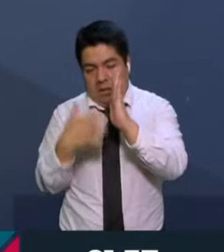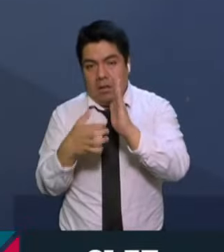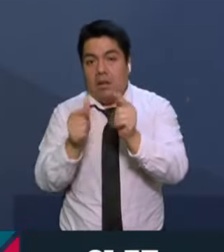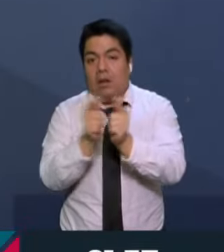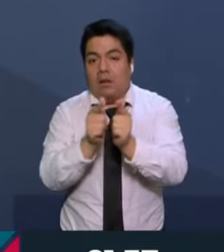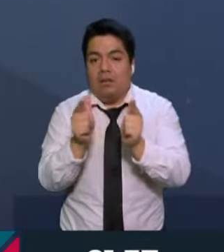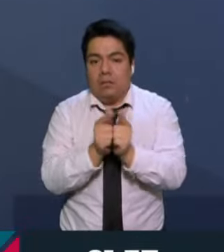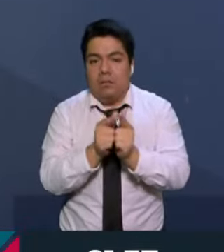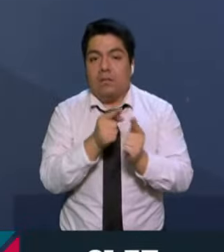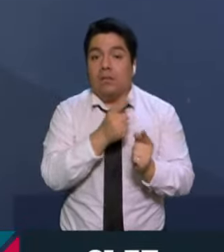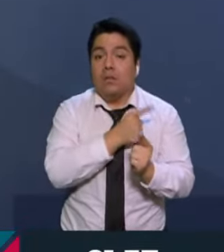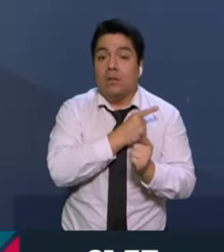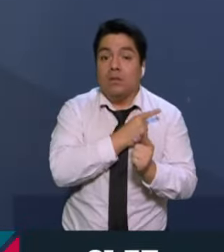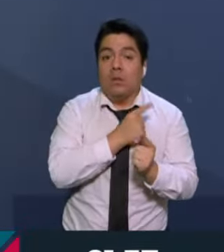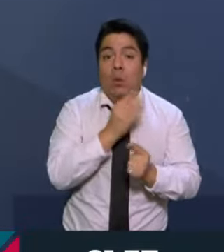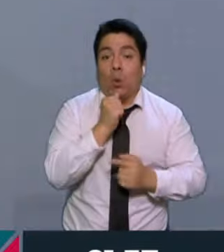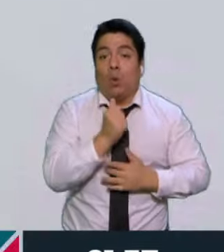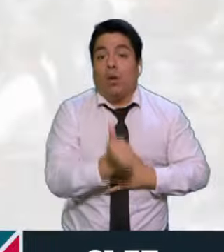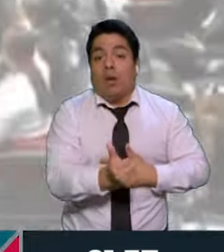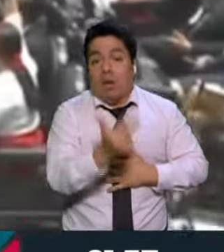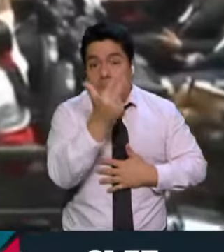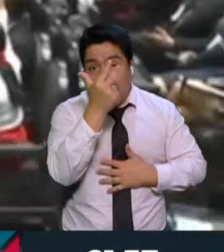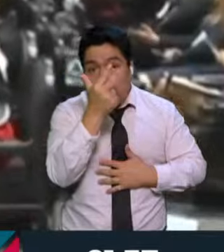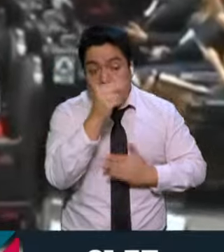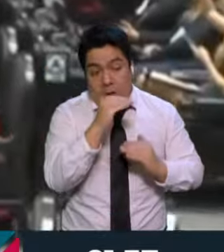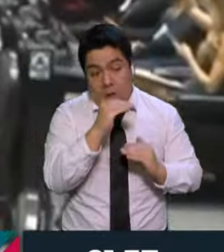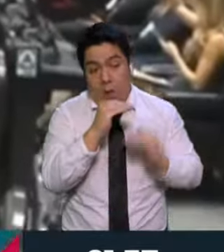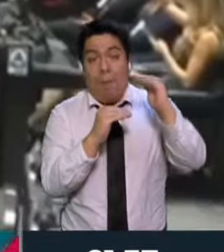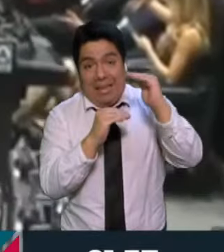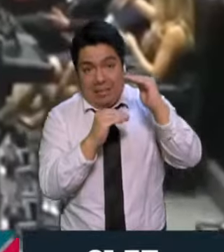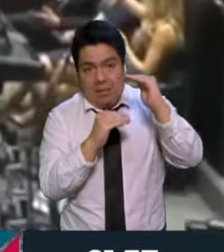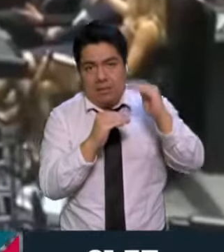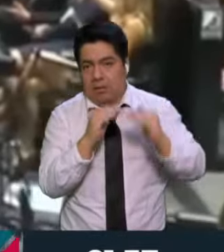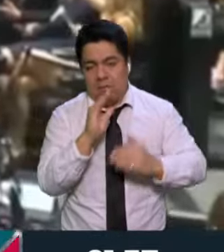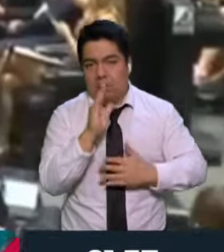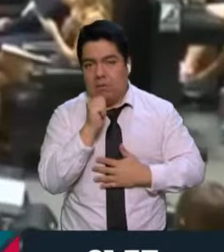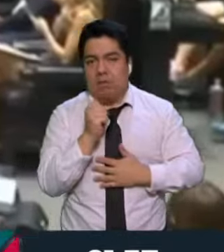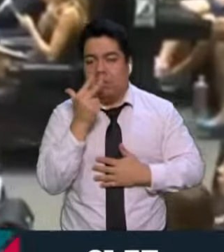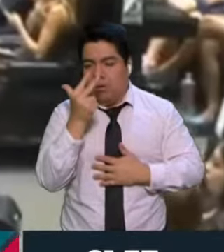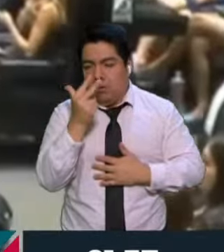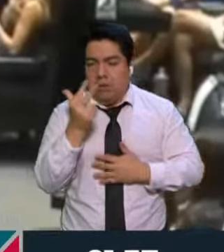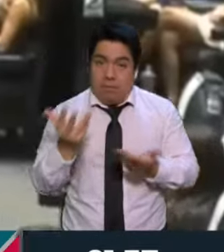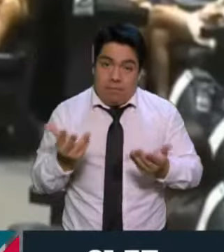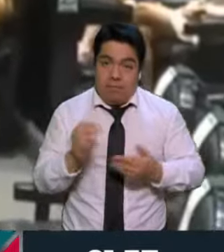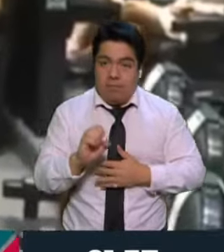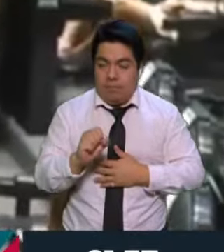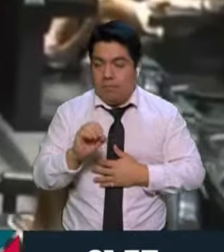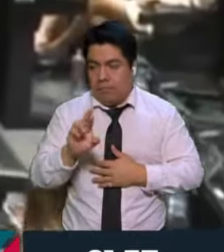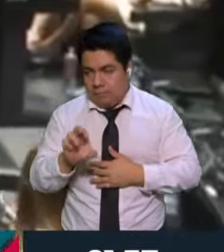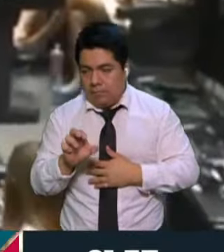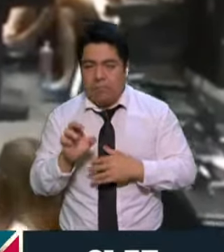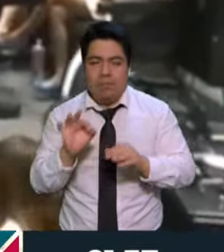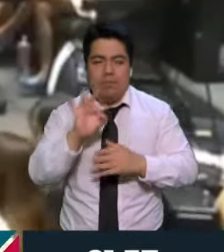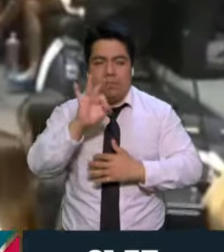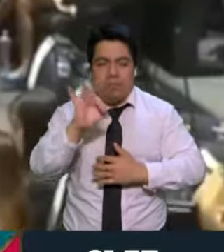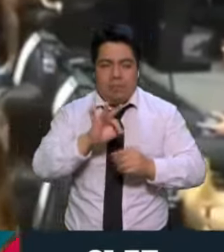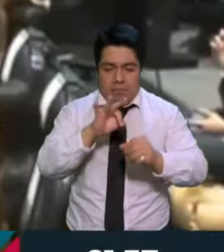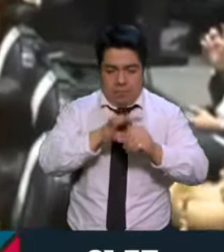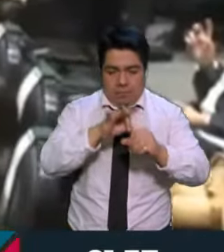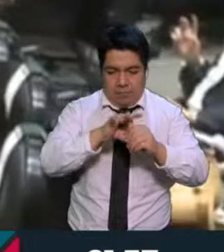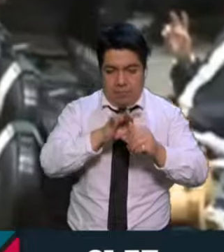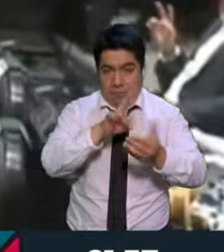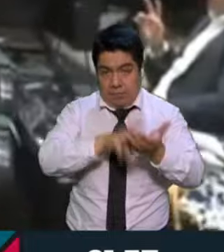tener así en lo individual más de ocho puntos de sobrerepresentación, que es la diferencia entre el porcentaje de votación